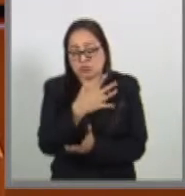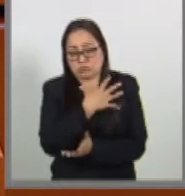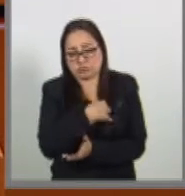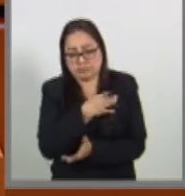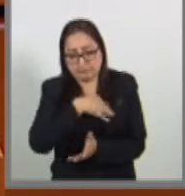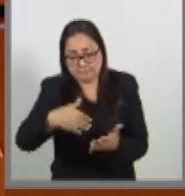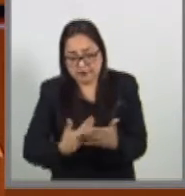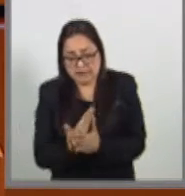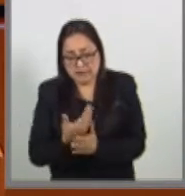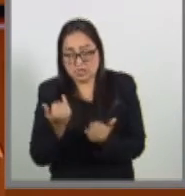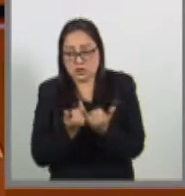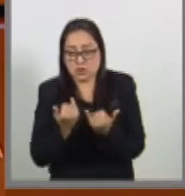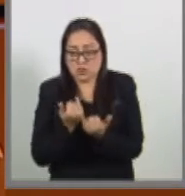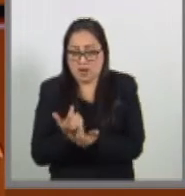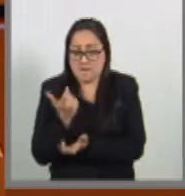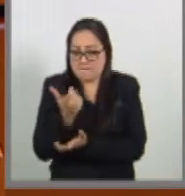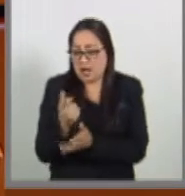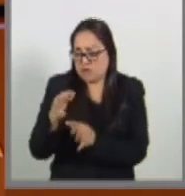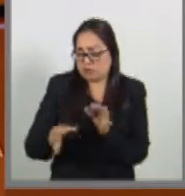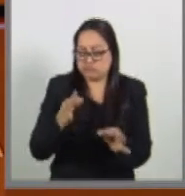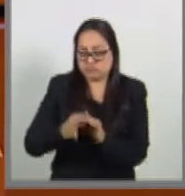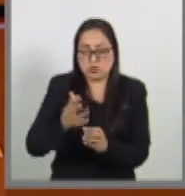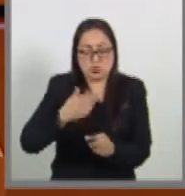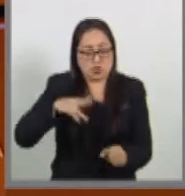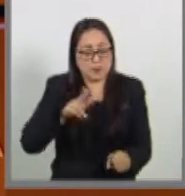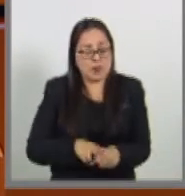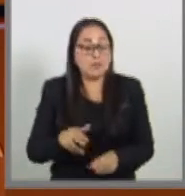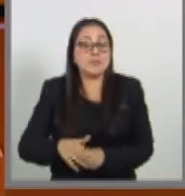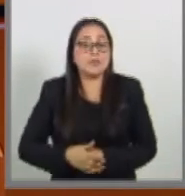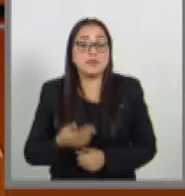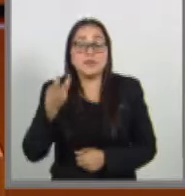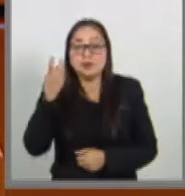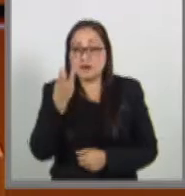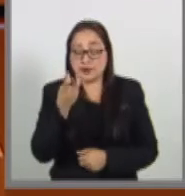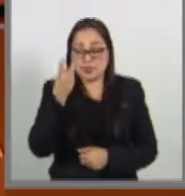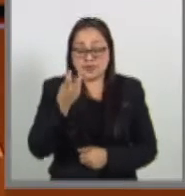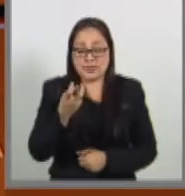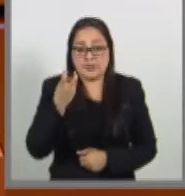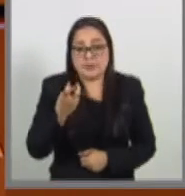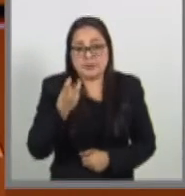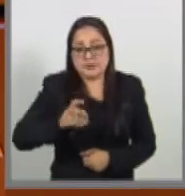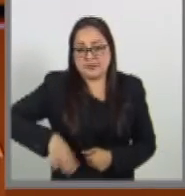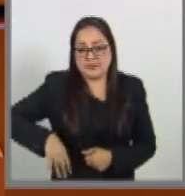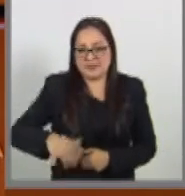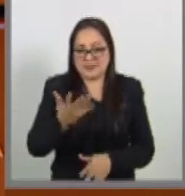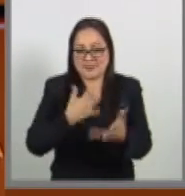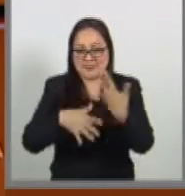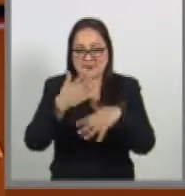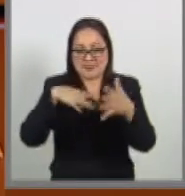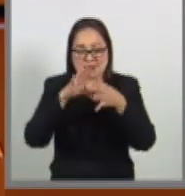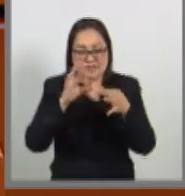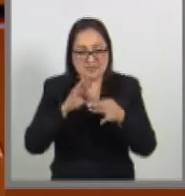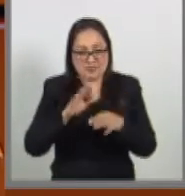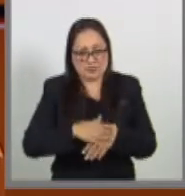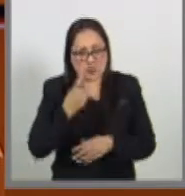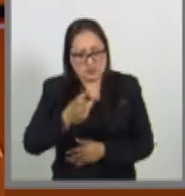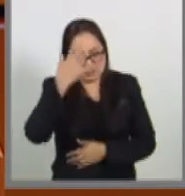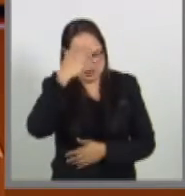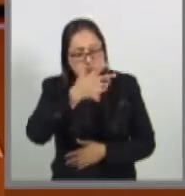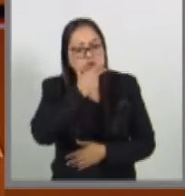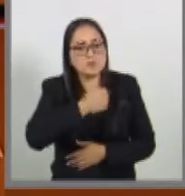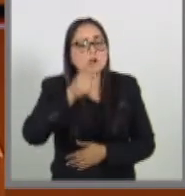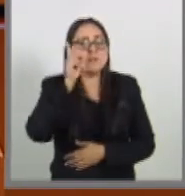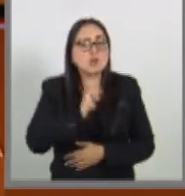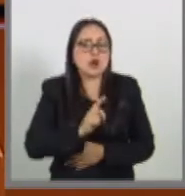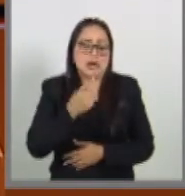por supuesto, también del subsidio correspondiente. En virtud de lo que acabo de mencionar, señoras y señores, pues nos parece